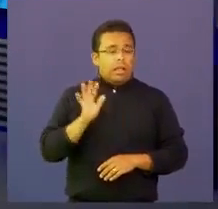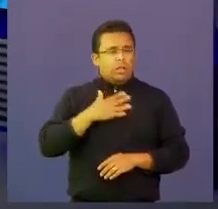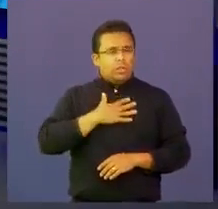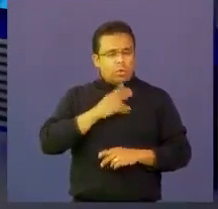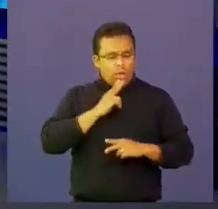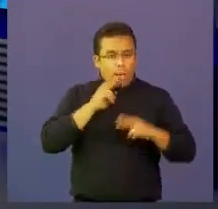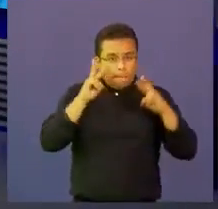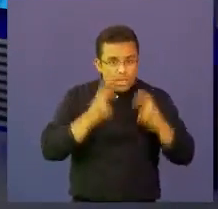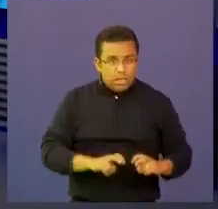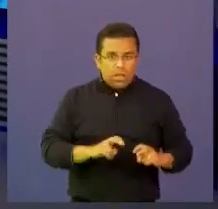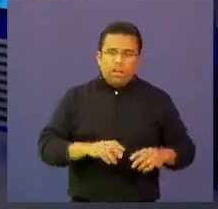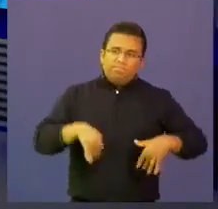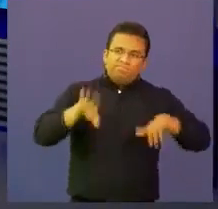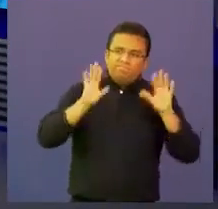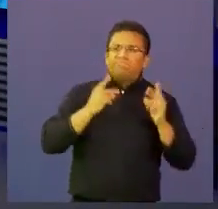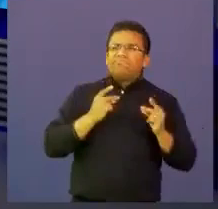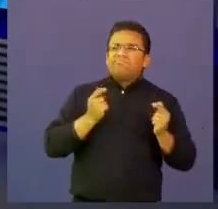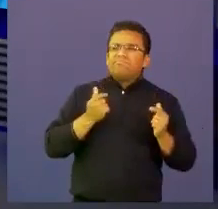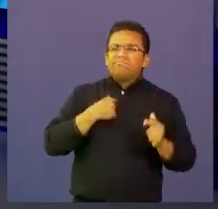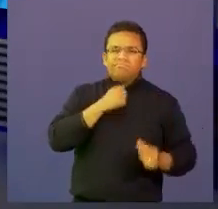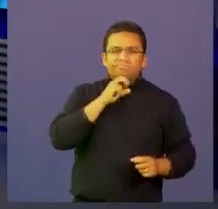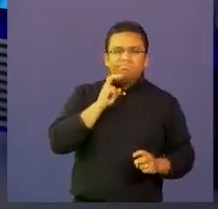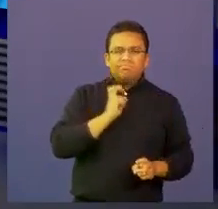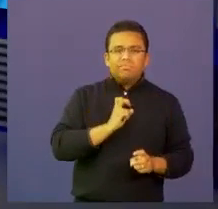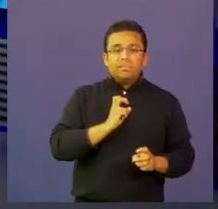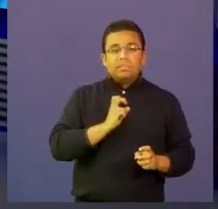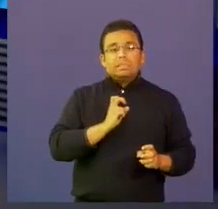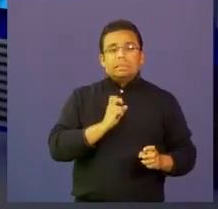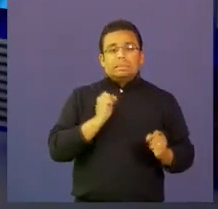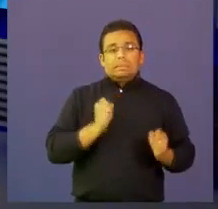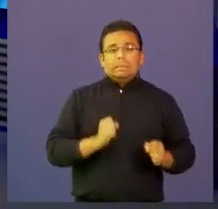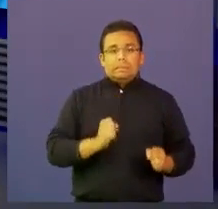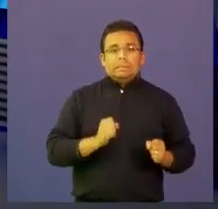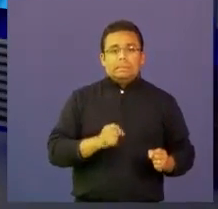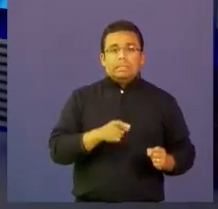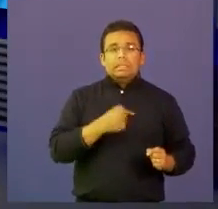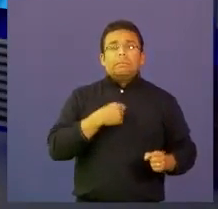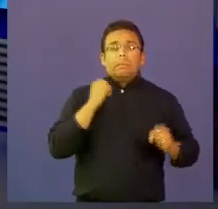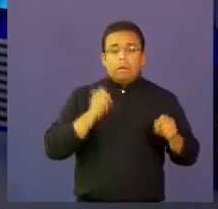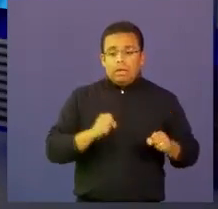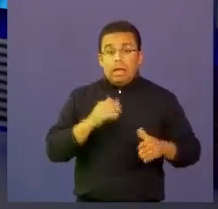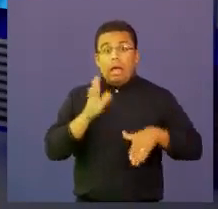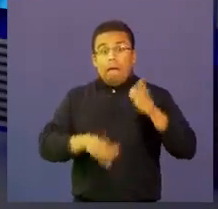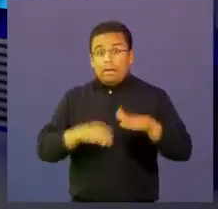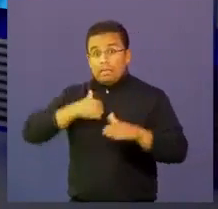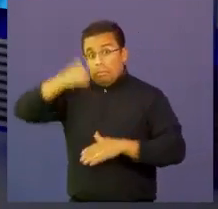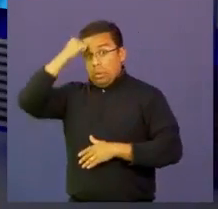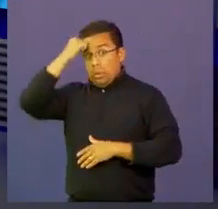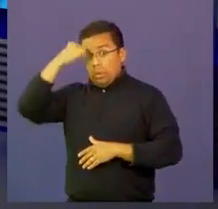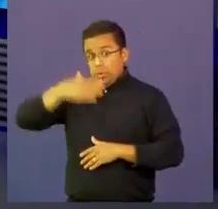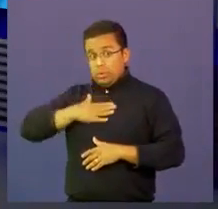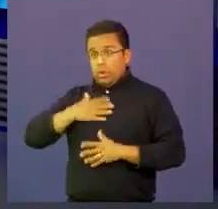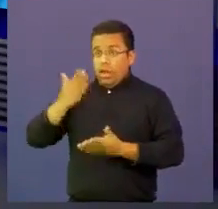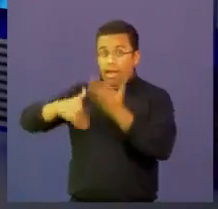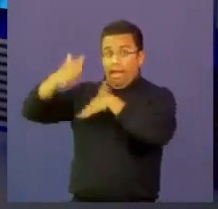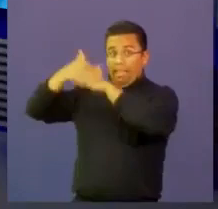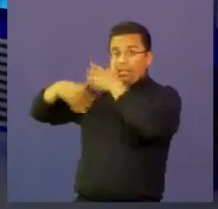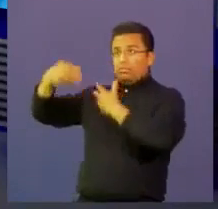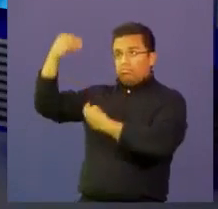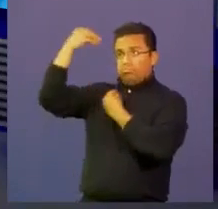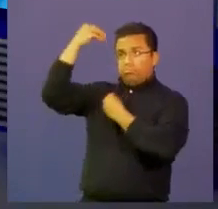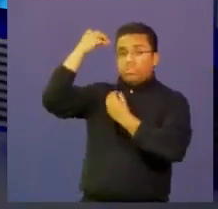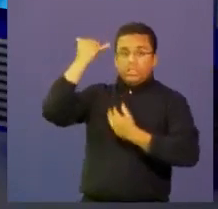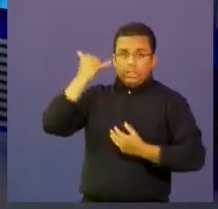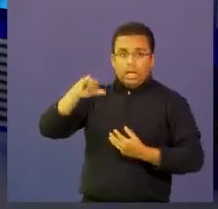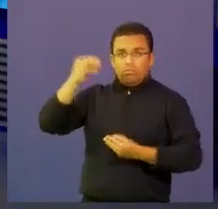tan difícil como todos lo ven, es una tarea muy fácil y los docentes han sido, tienen una información muy importante